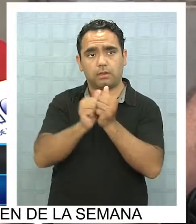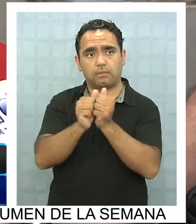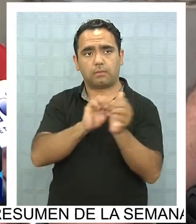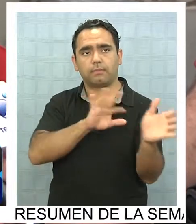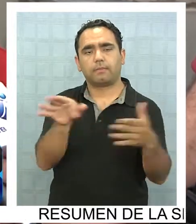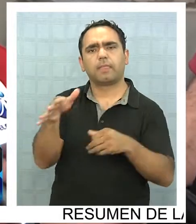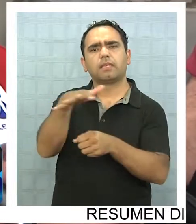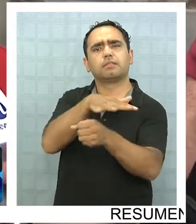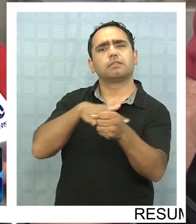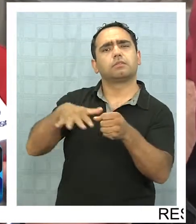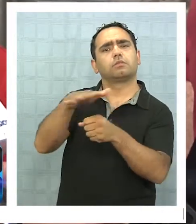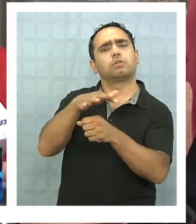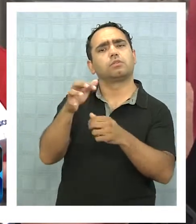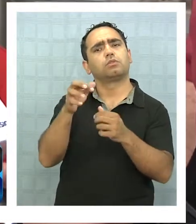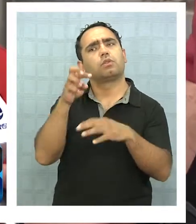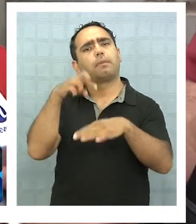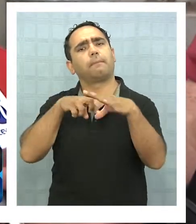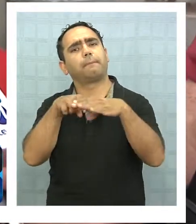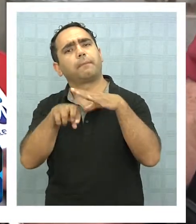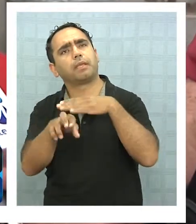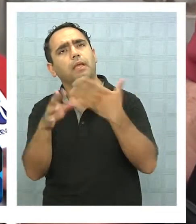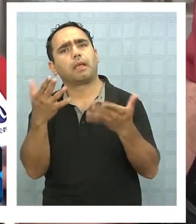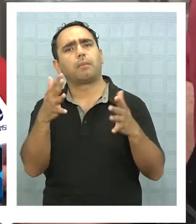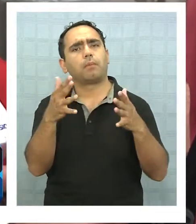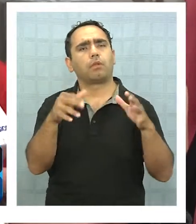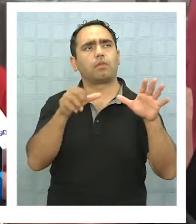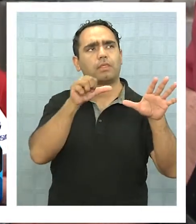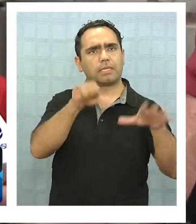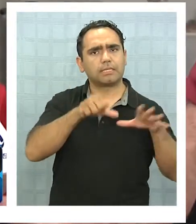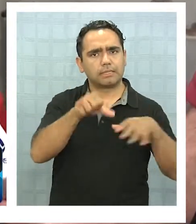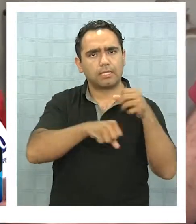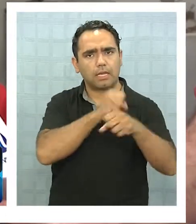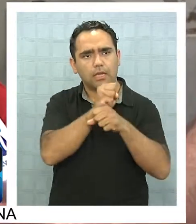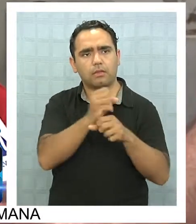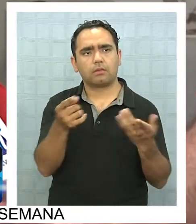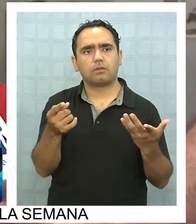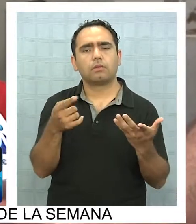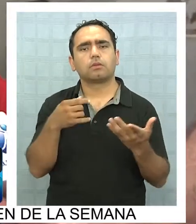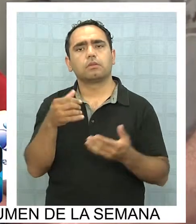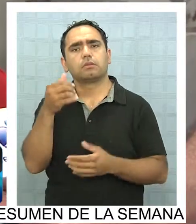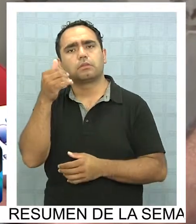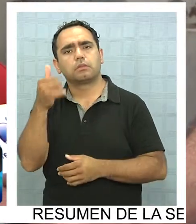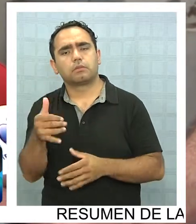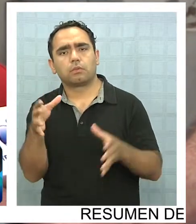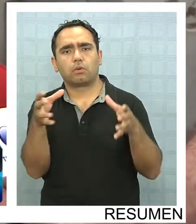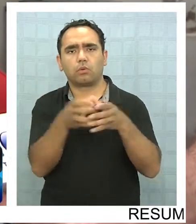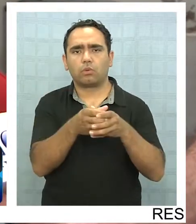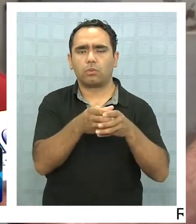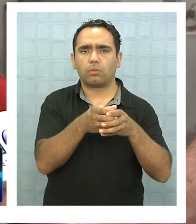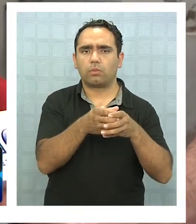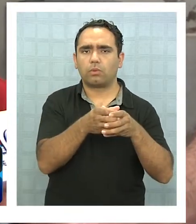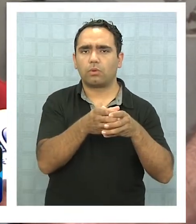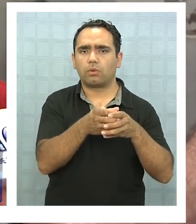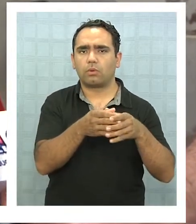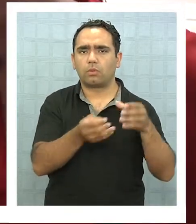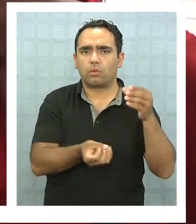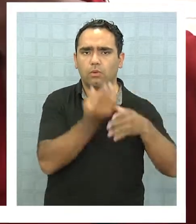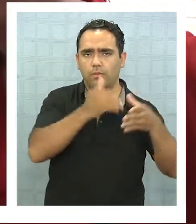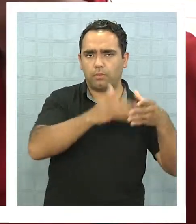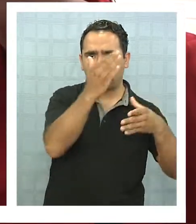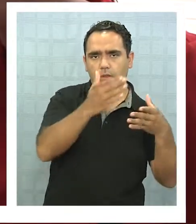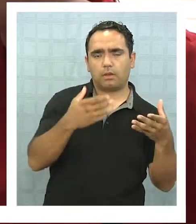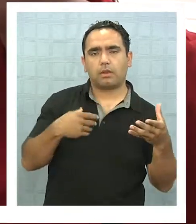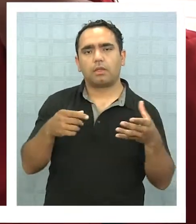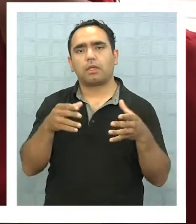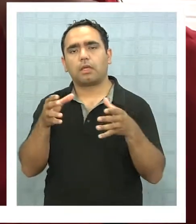Pica hace aproximadamente unos 16 años es que el duopolio, que es nueva mayoría con la derecha, han estado haciendo este juego